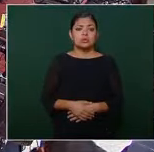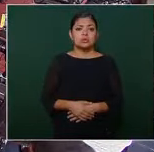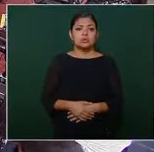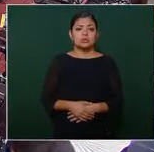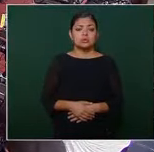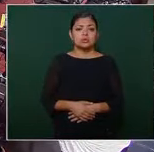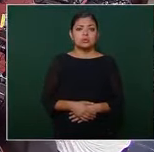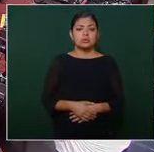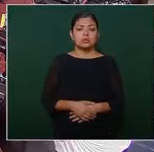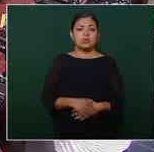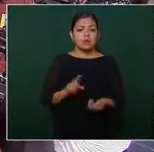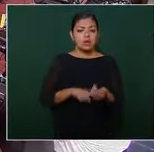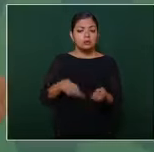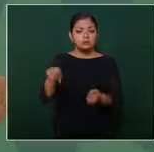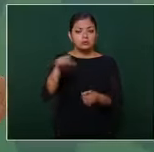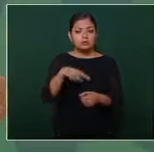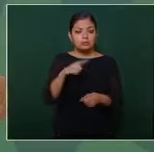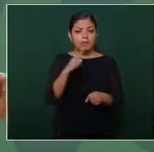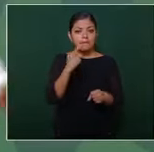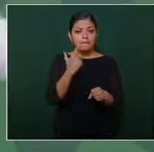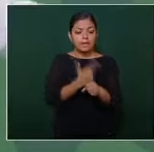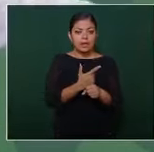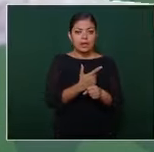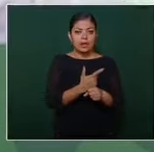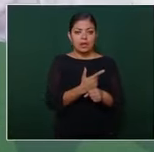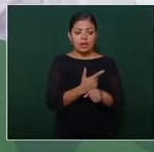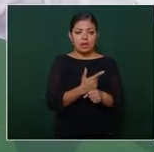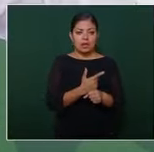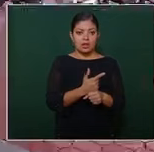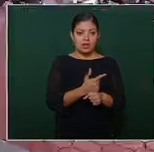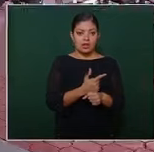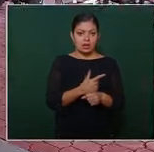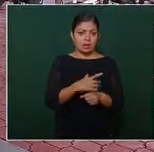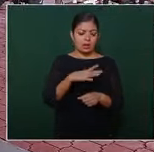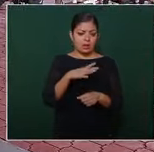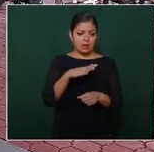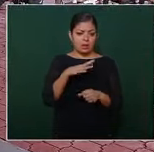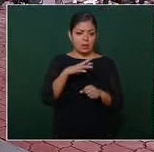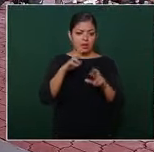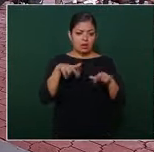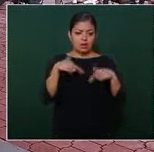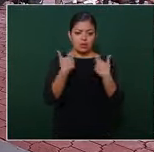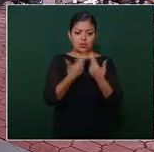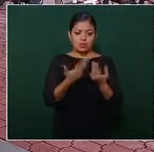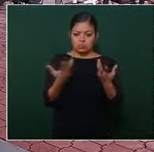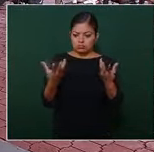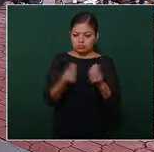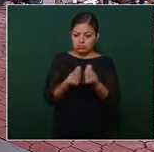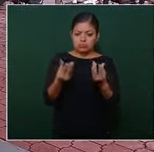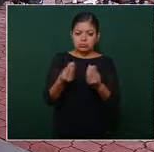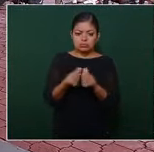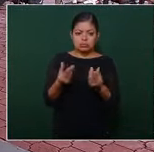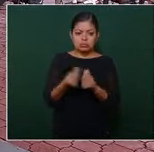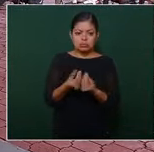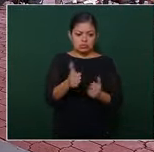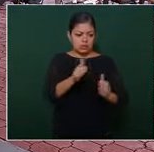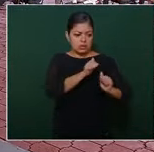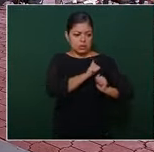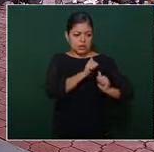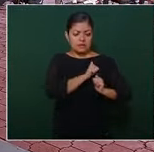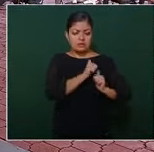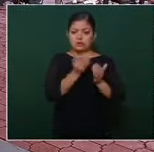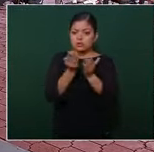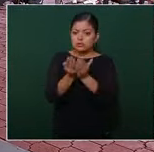se enteraron ustedes de que se reunieran juntos el ejército y la